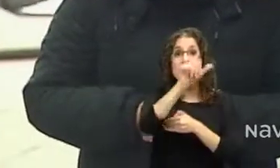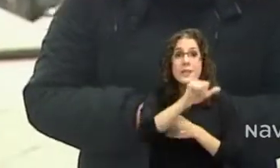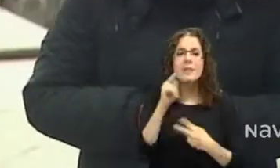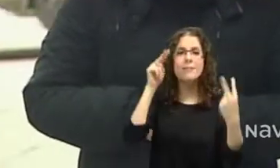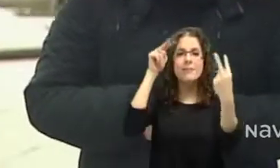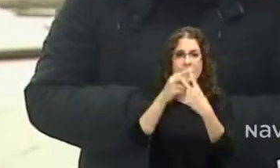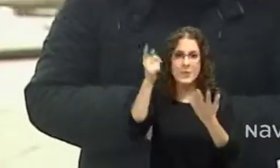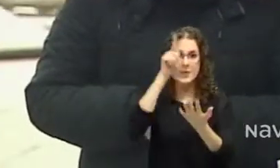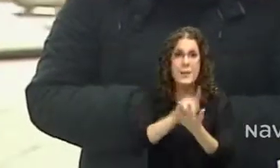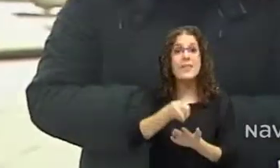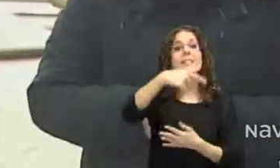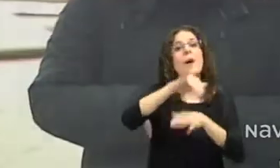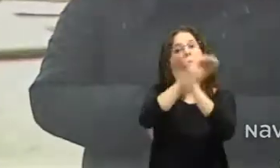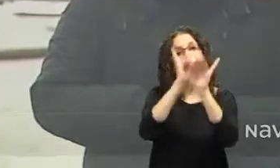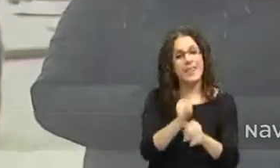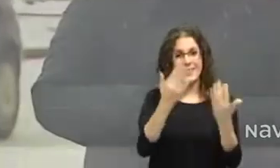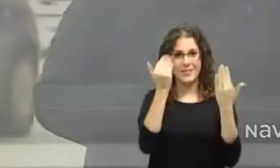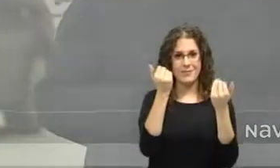sabéis, sed felices. Adiós.